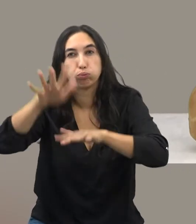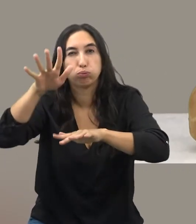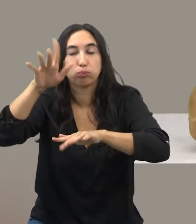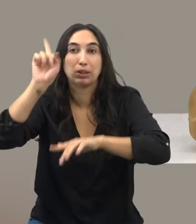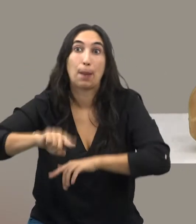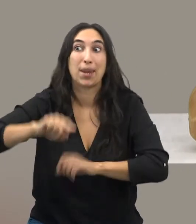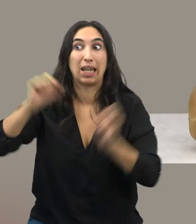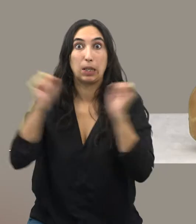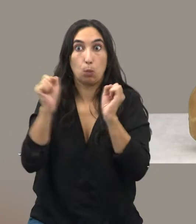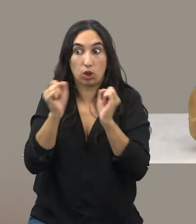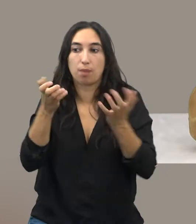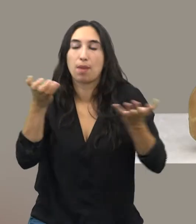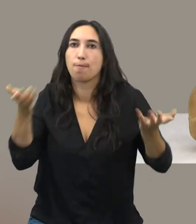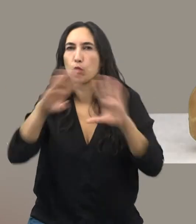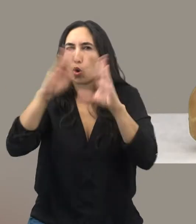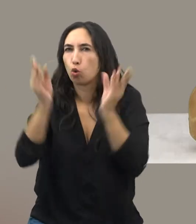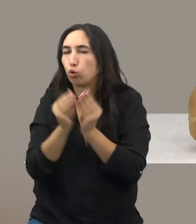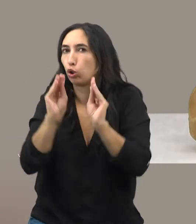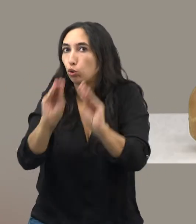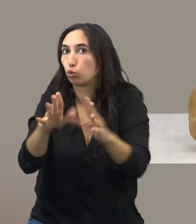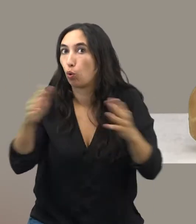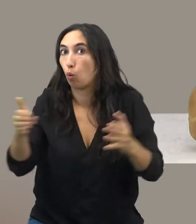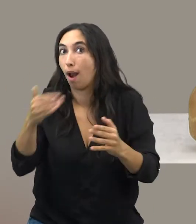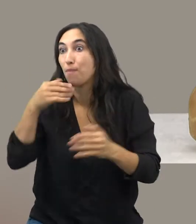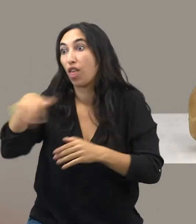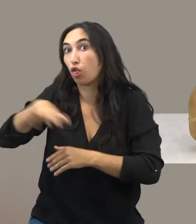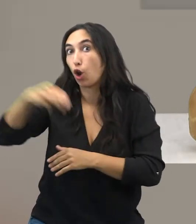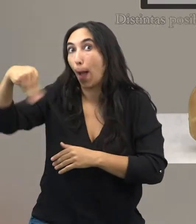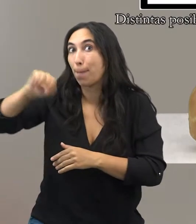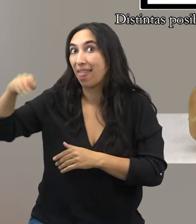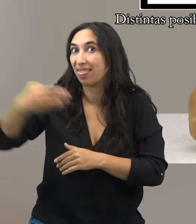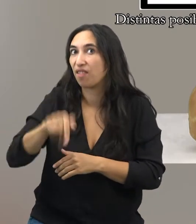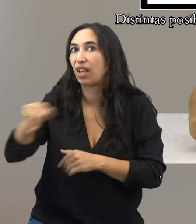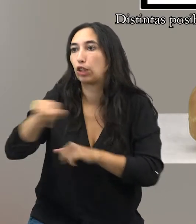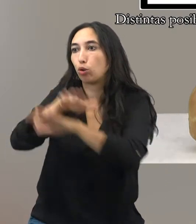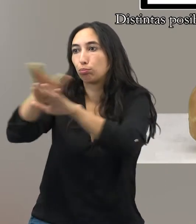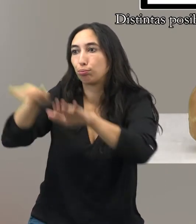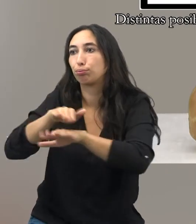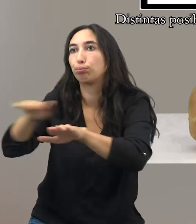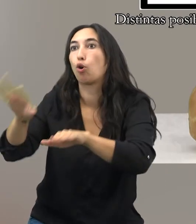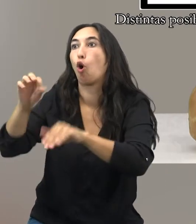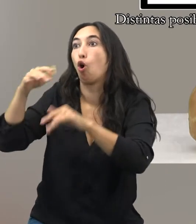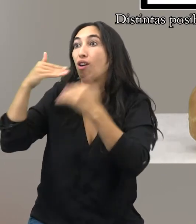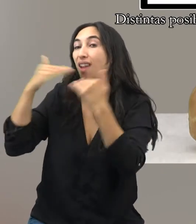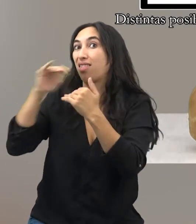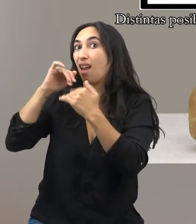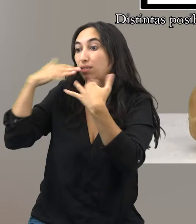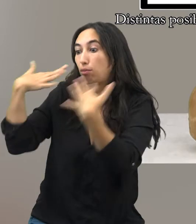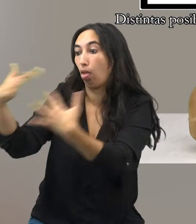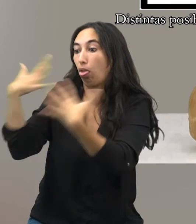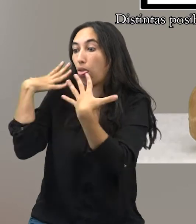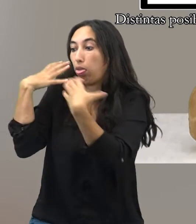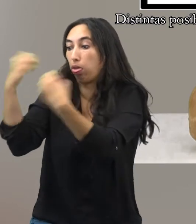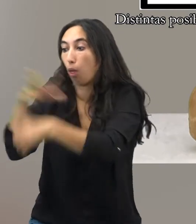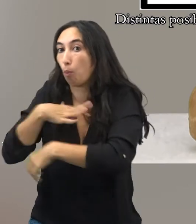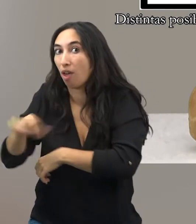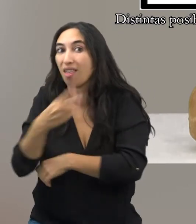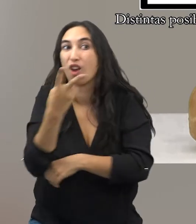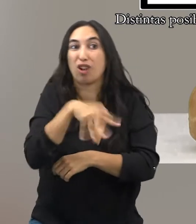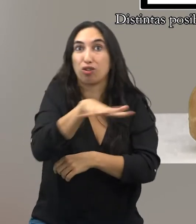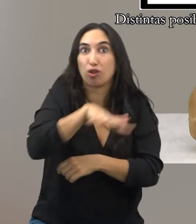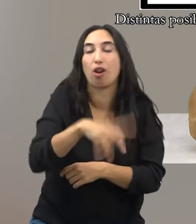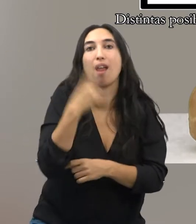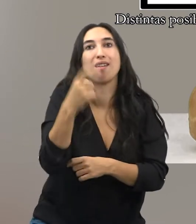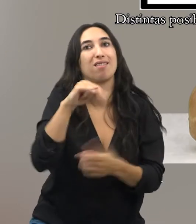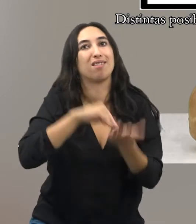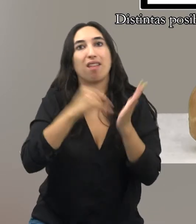como la hipotermia, llegaron a la conclusión de que, mientras el estrecho de Bapa al-Bandeb sí podía haber sido cruzado a nado o arrastrados por la corriente, los otros dos estrechos